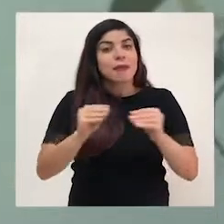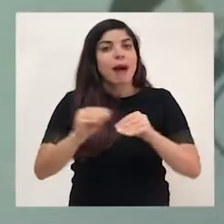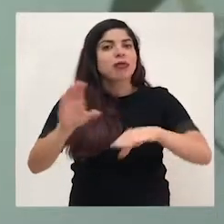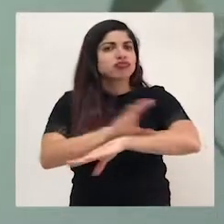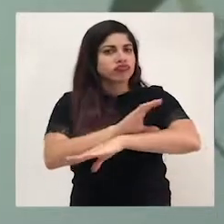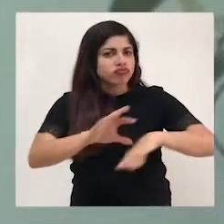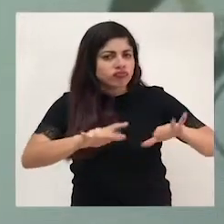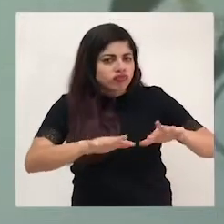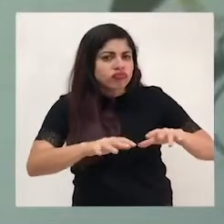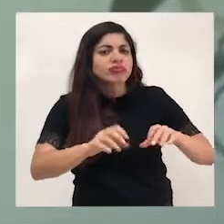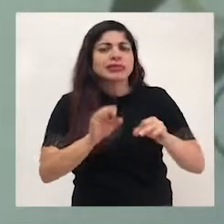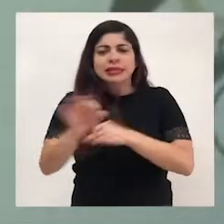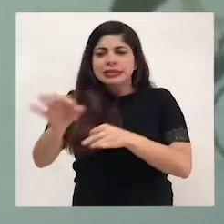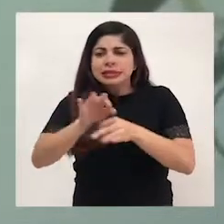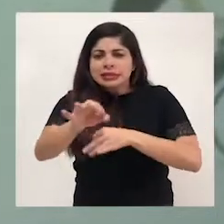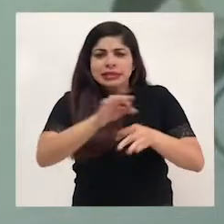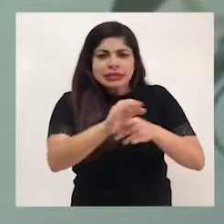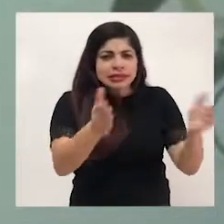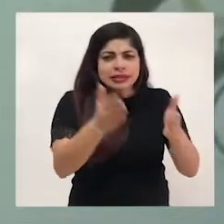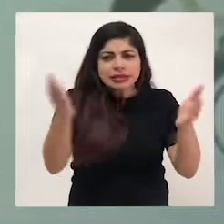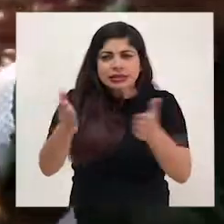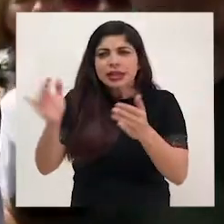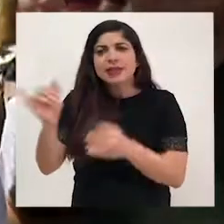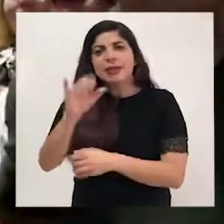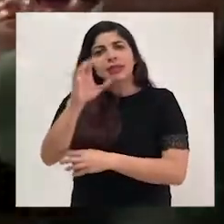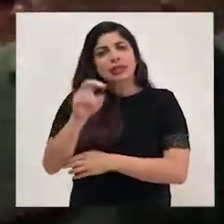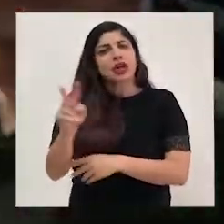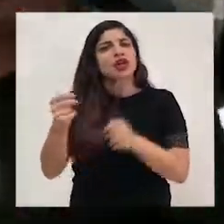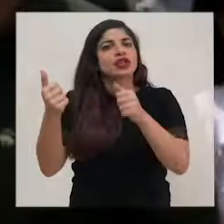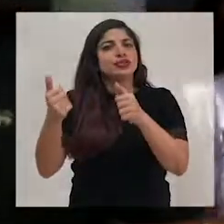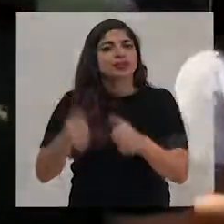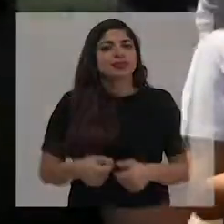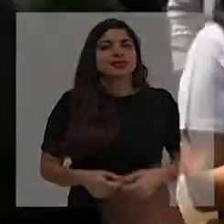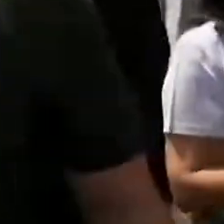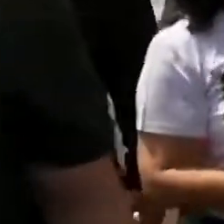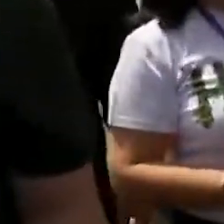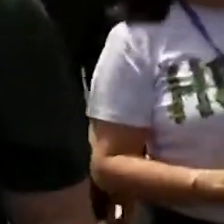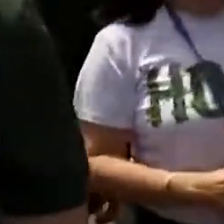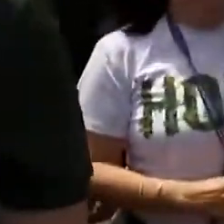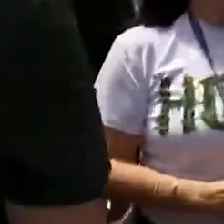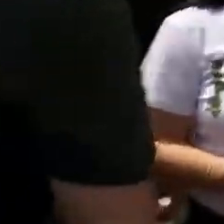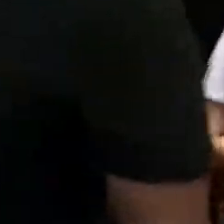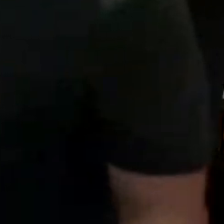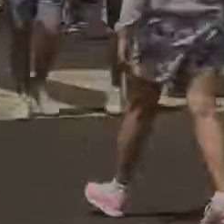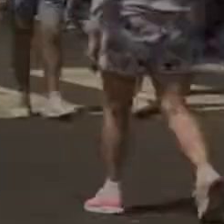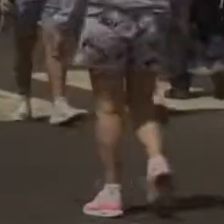lograr. Una Costa Rica digitalizada, descentralizada y descarbonizada.